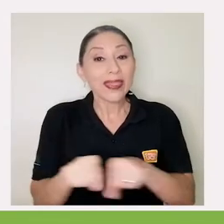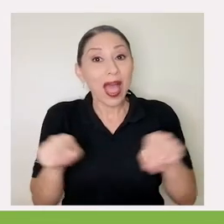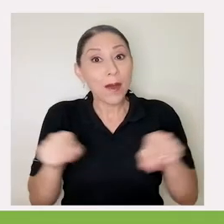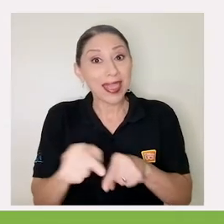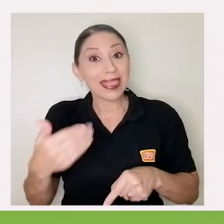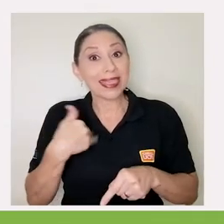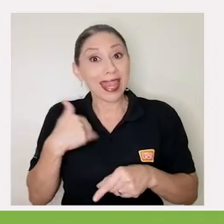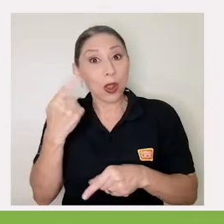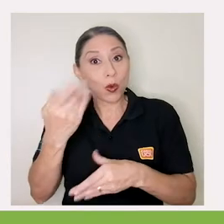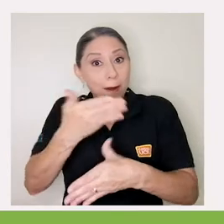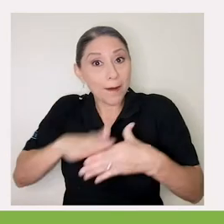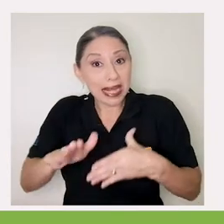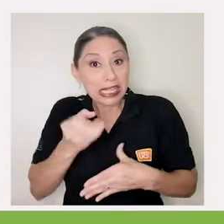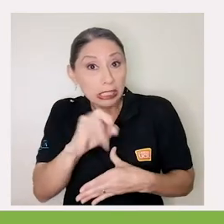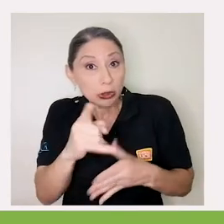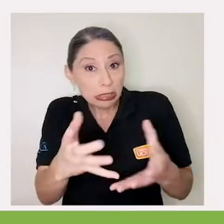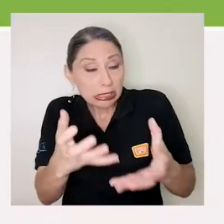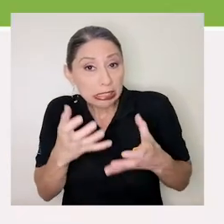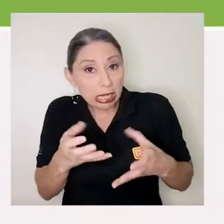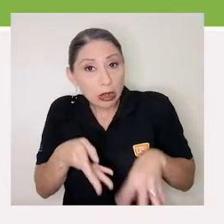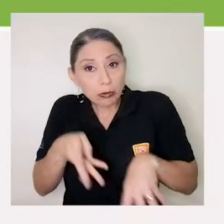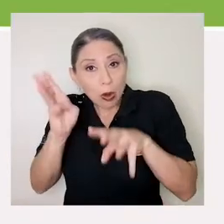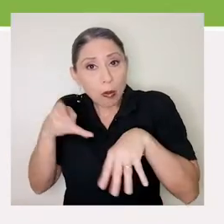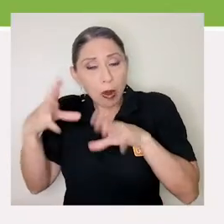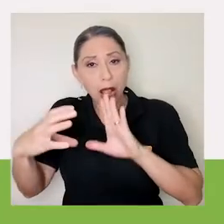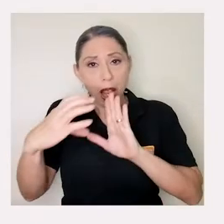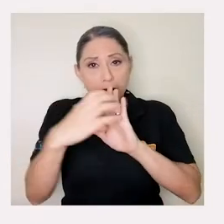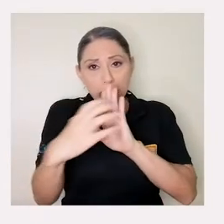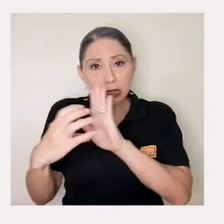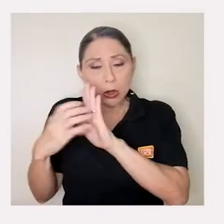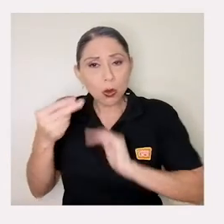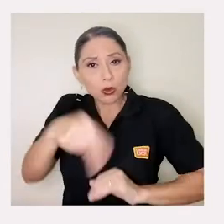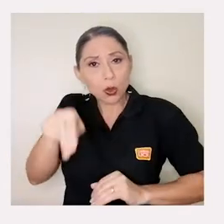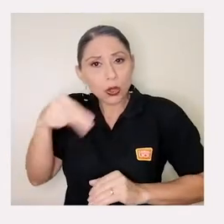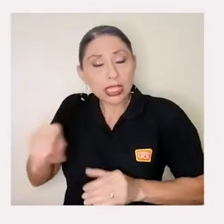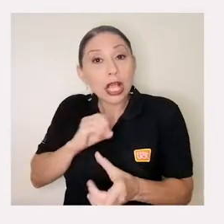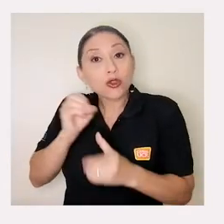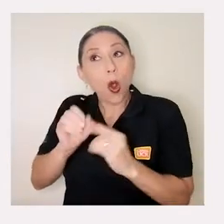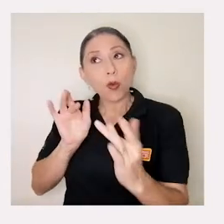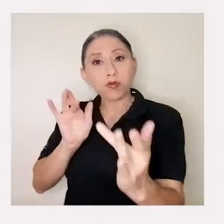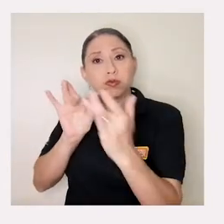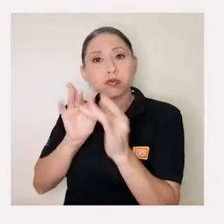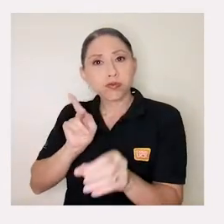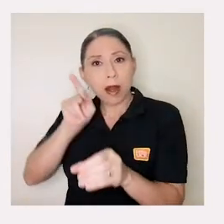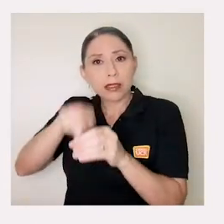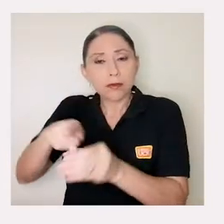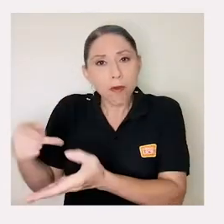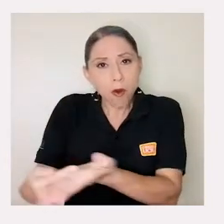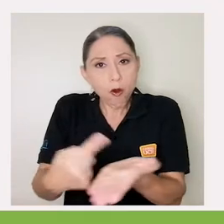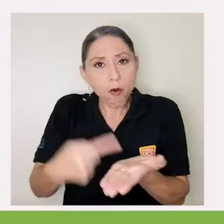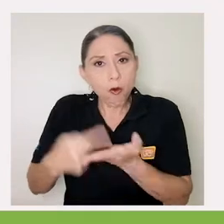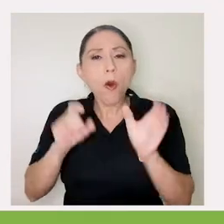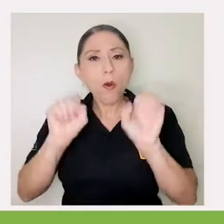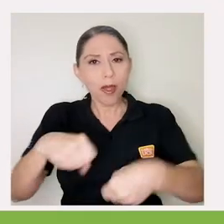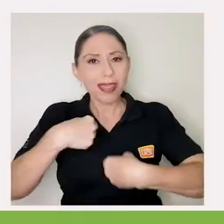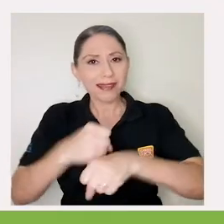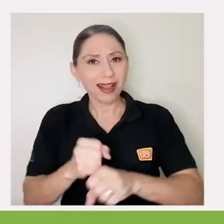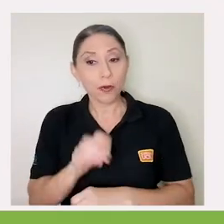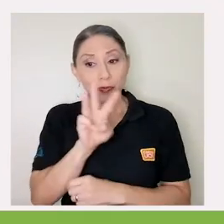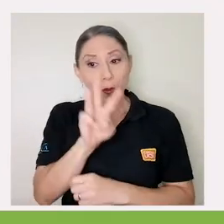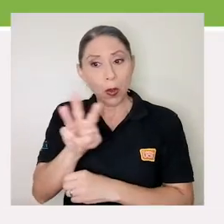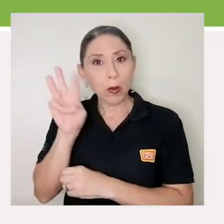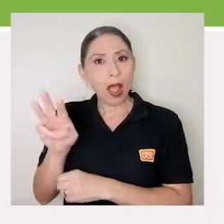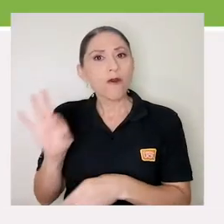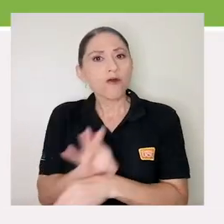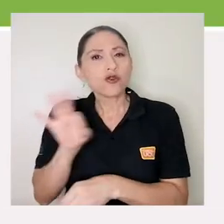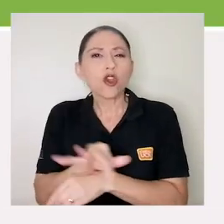quiera subir artículos, noticias y participar en foros pueda hacerlo. El funcionamiento de esta herramienta es como la